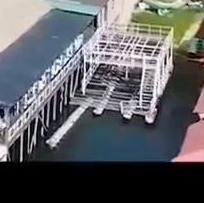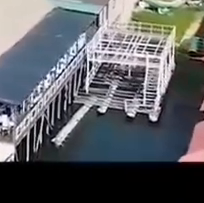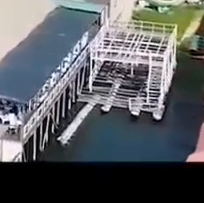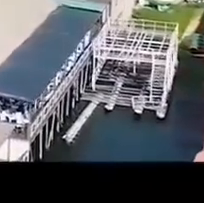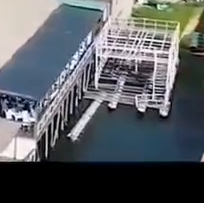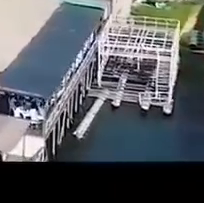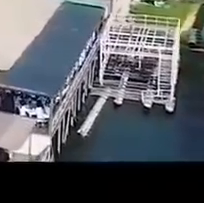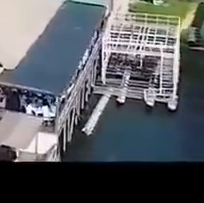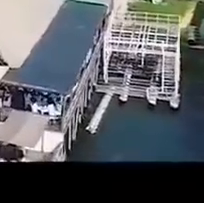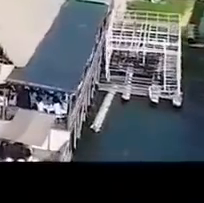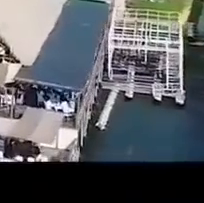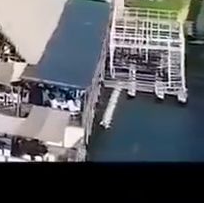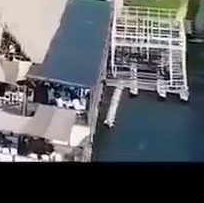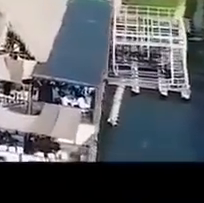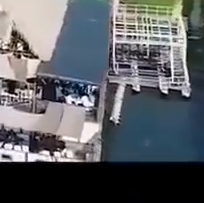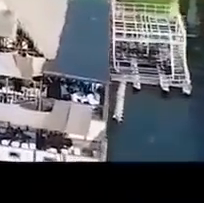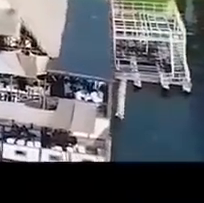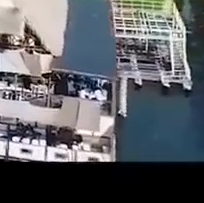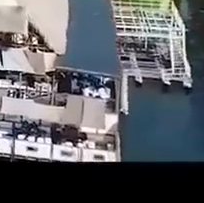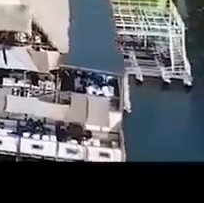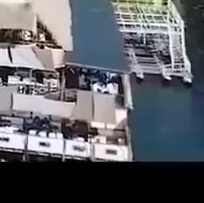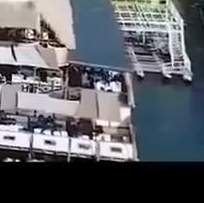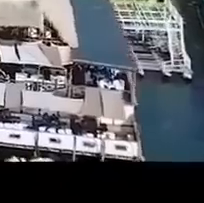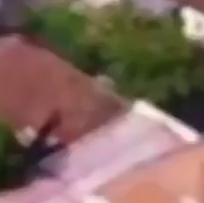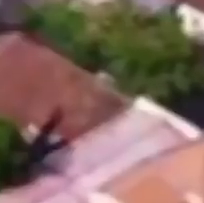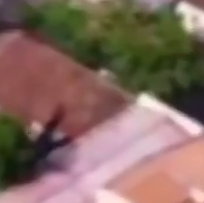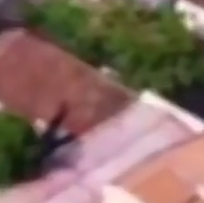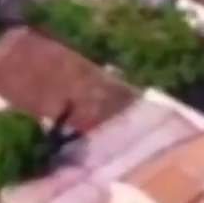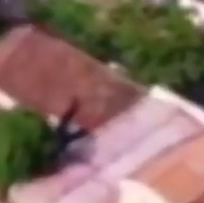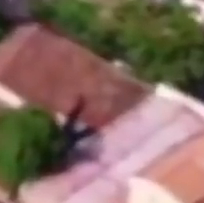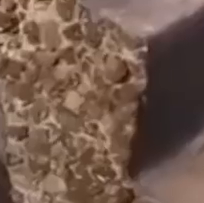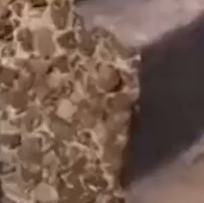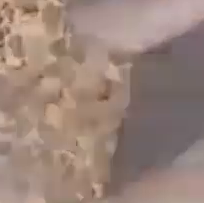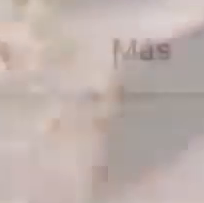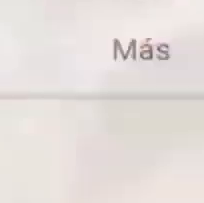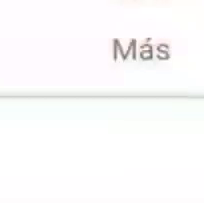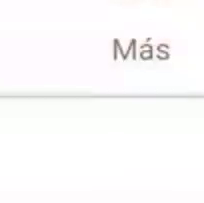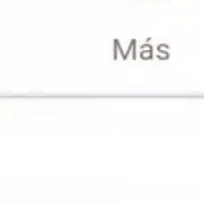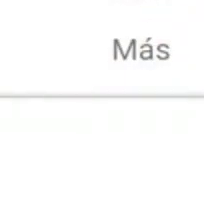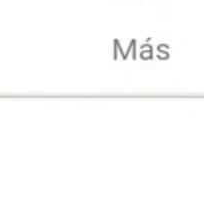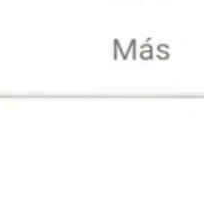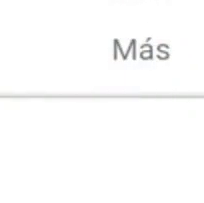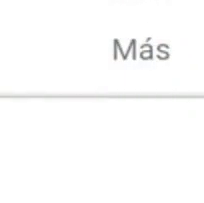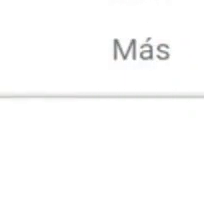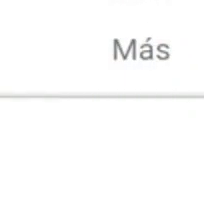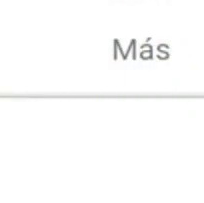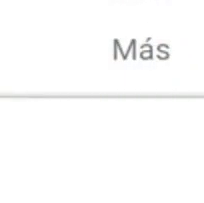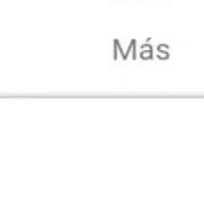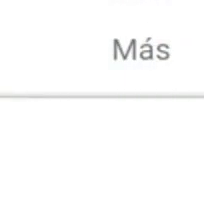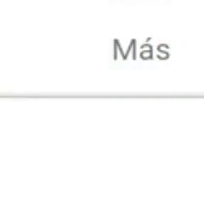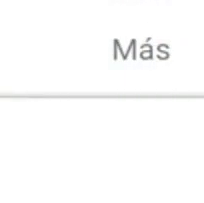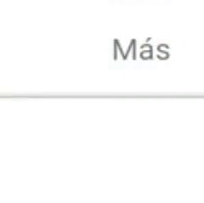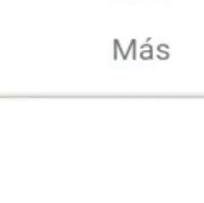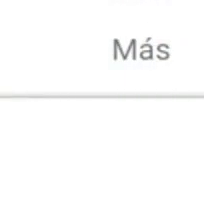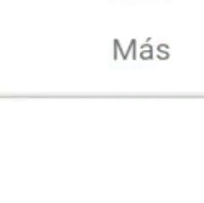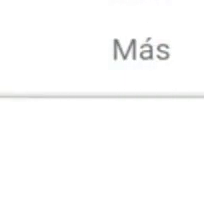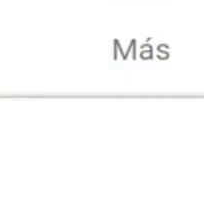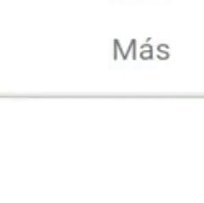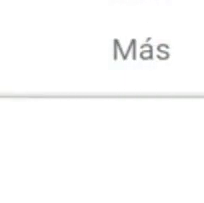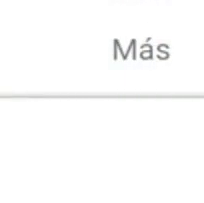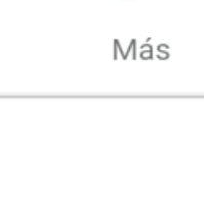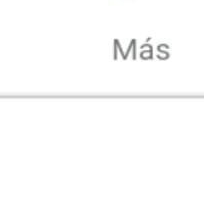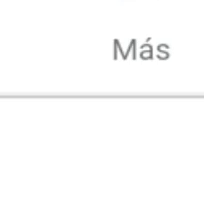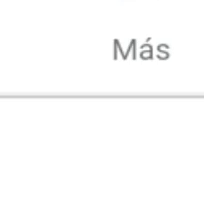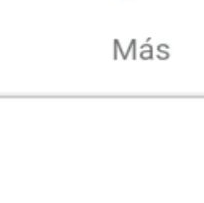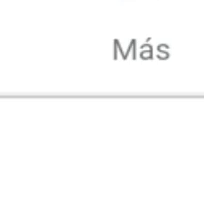Comparte para que más salvadoreños se den cuenta de esta noticia. Dale like a mi página DaglasSB. Ahí aviso cuando subo un nuevo video y